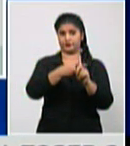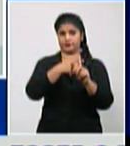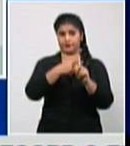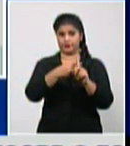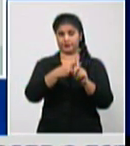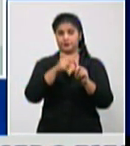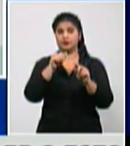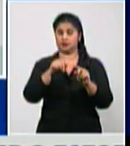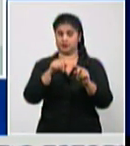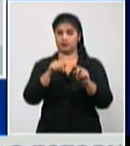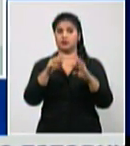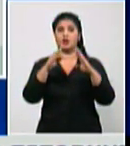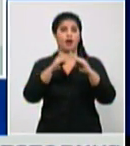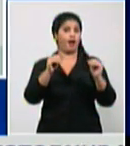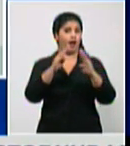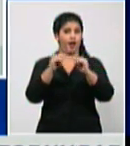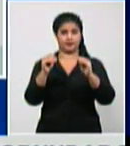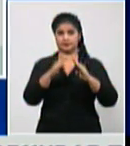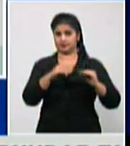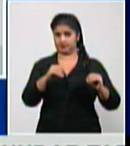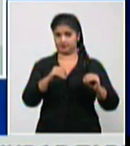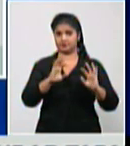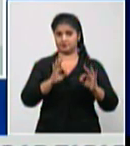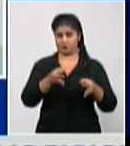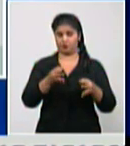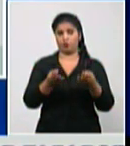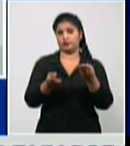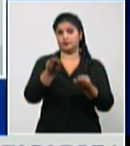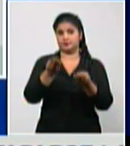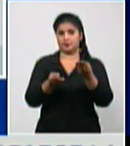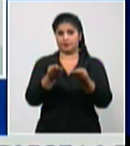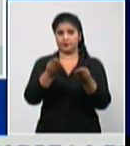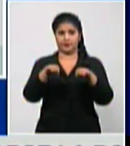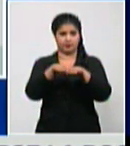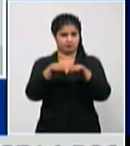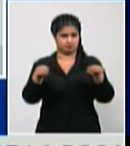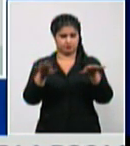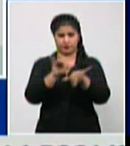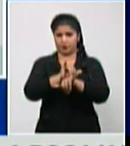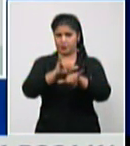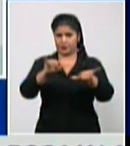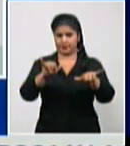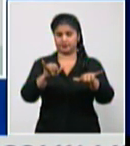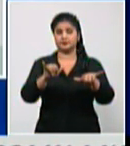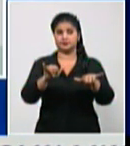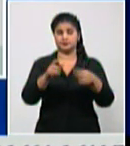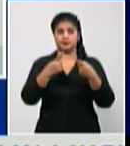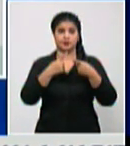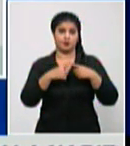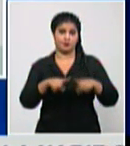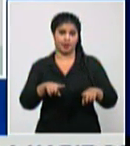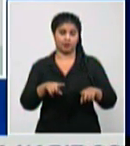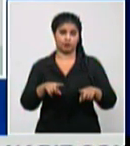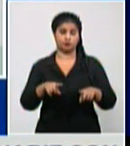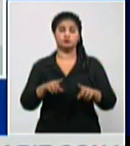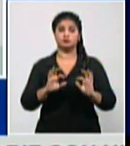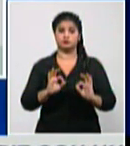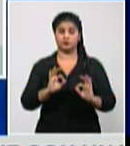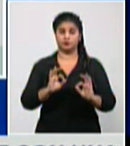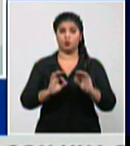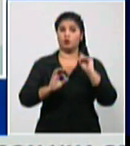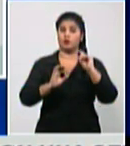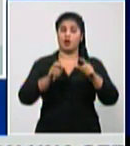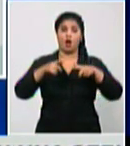ustedes ven que van parejas con ellos pero van parejas pero fíjense que todo es con un incremento